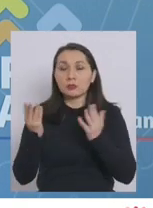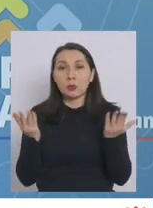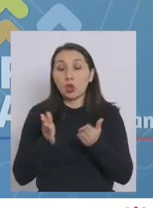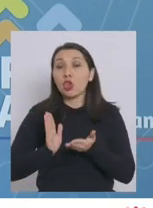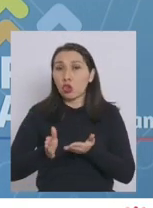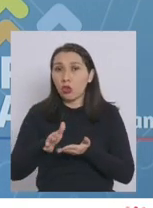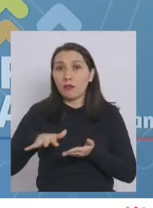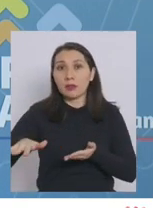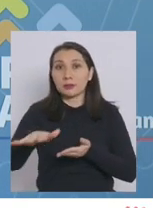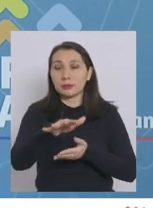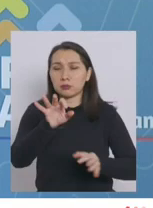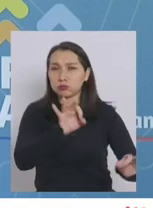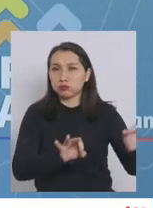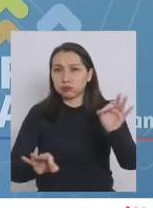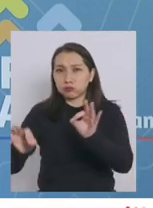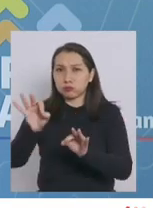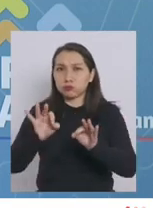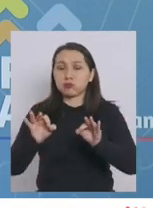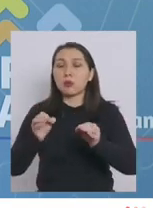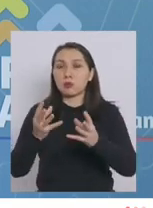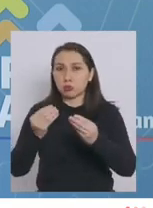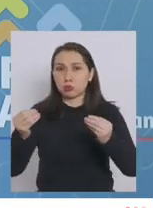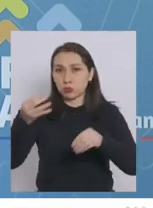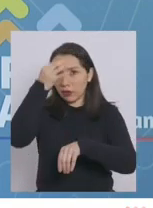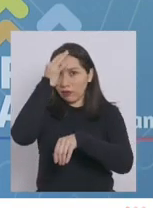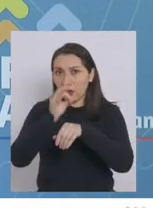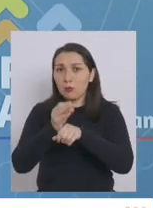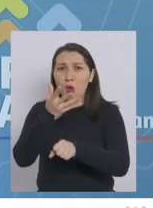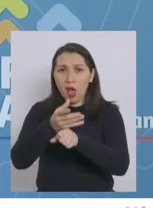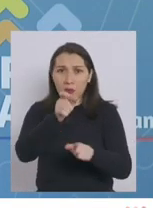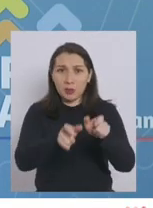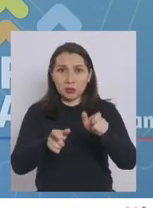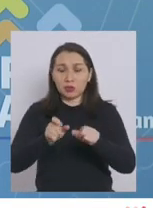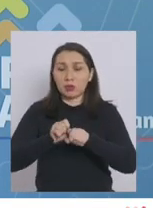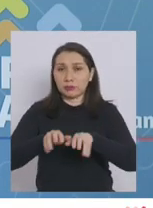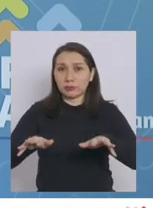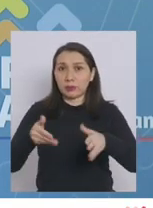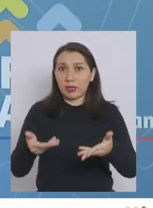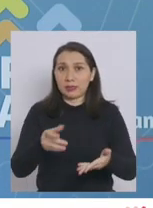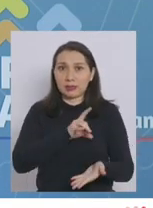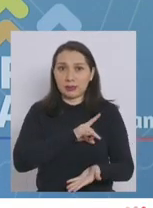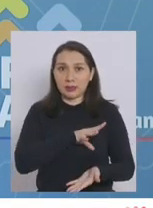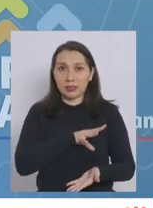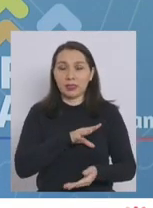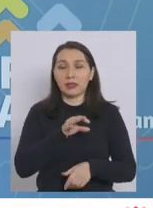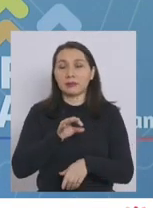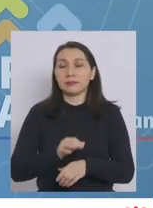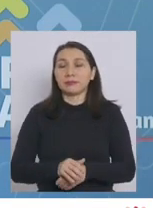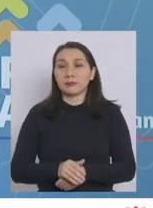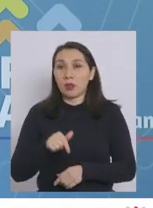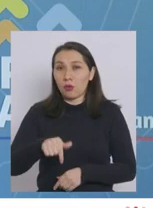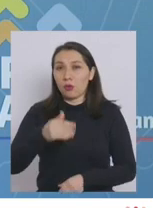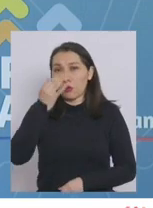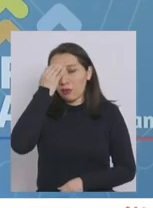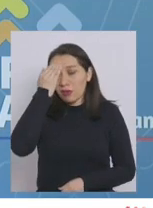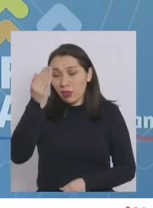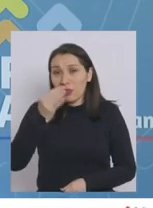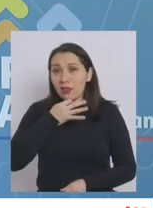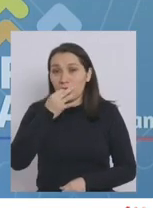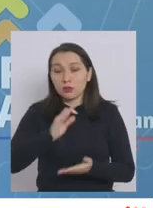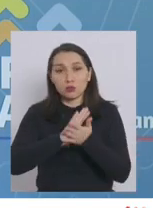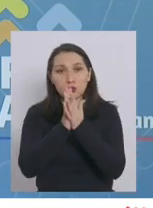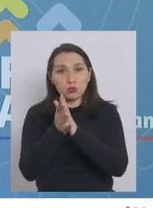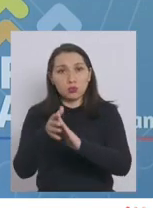estamos en una situación de un alto número de contagios en nuestro país. Hoy día quiero decirles que todas las